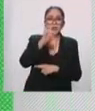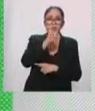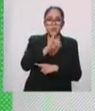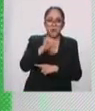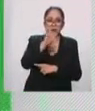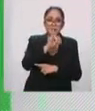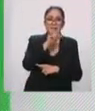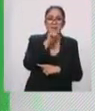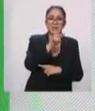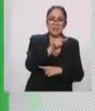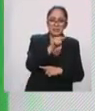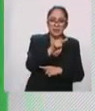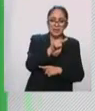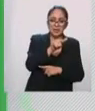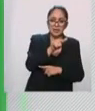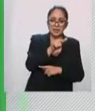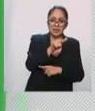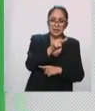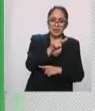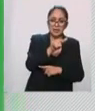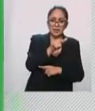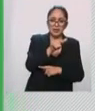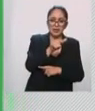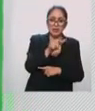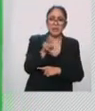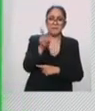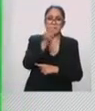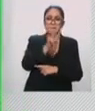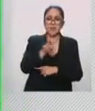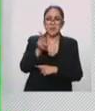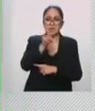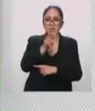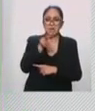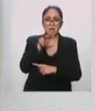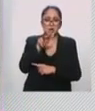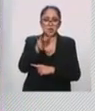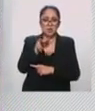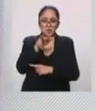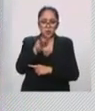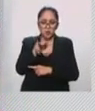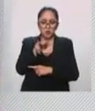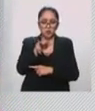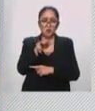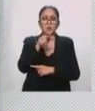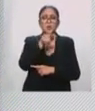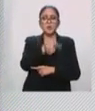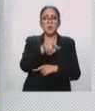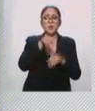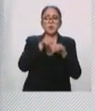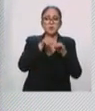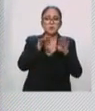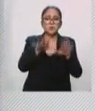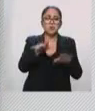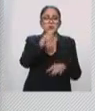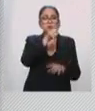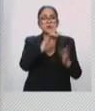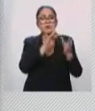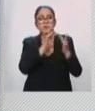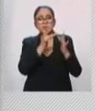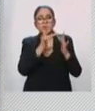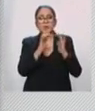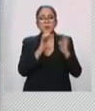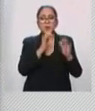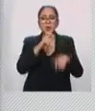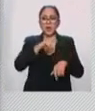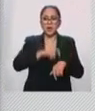jueves diecisiete. Jueves diecisiete. viernes dieciocho. Exactamente, y viernes dieciocho, ahí se cortó un poquito, a las ocho horas,